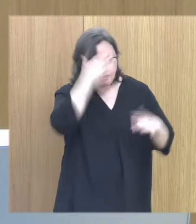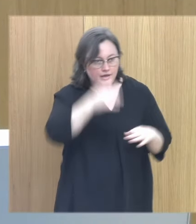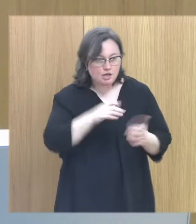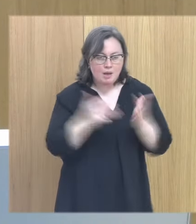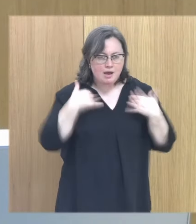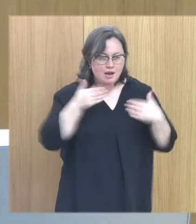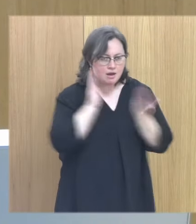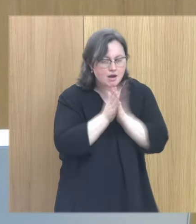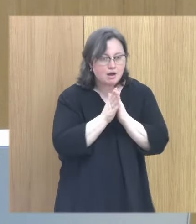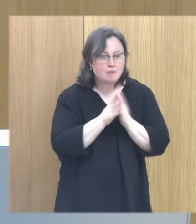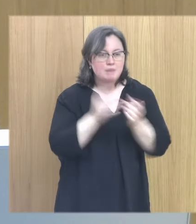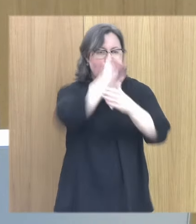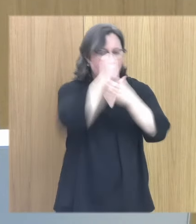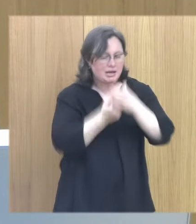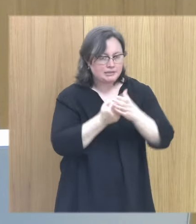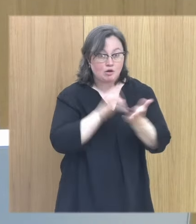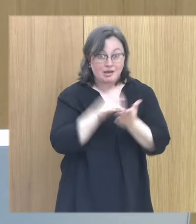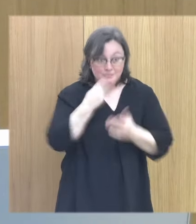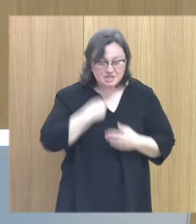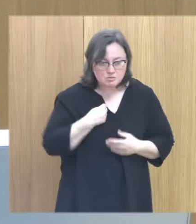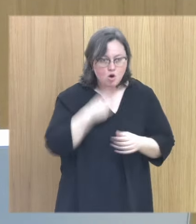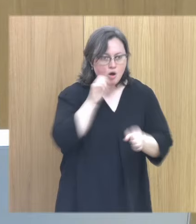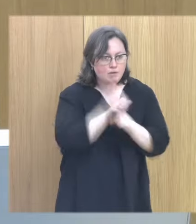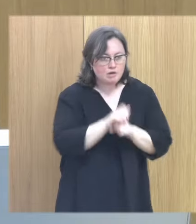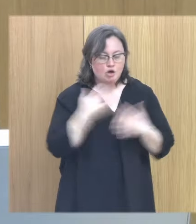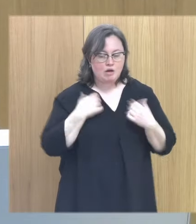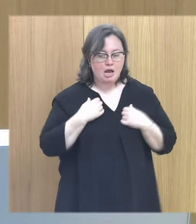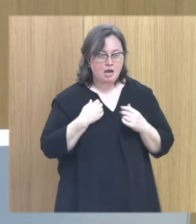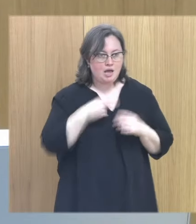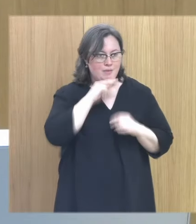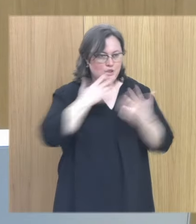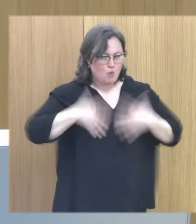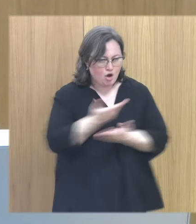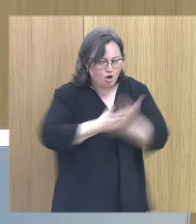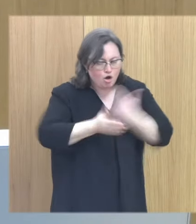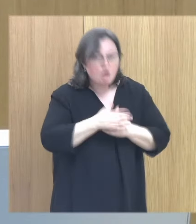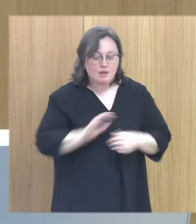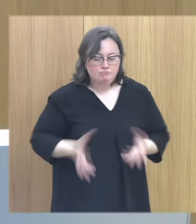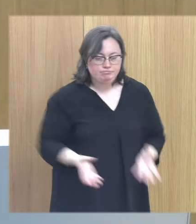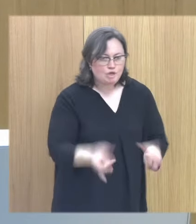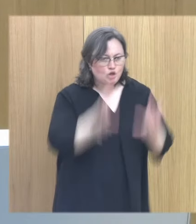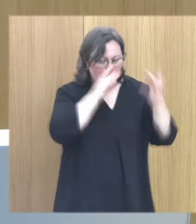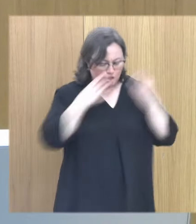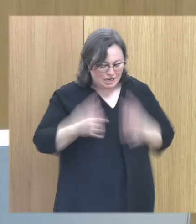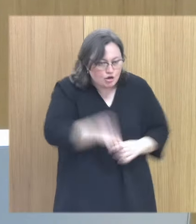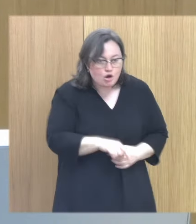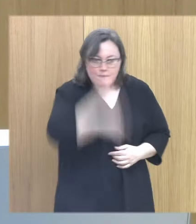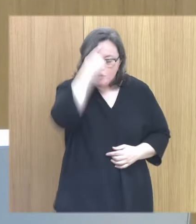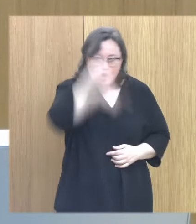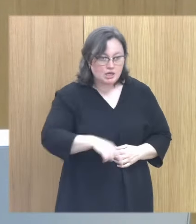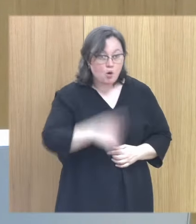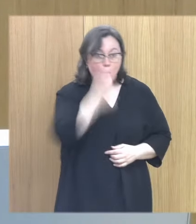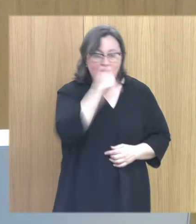entrenamiento de básquet sin saber si ese día me van a meter mano en el vestuario o no me van a meter mano en el vestuario. Y eso no es algo que pasa